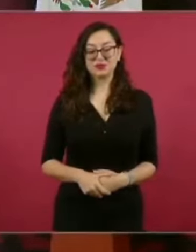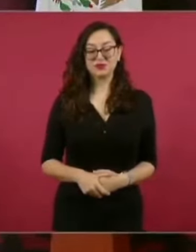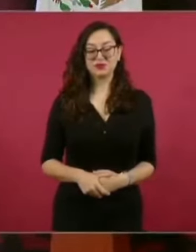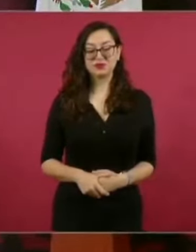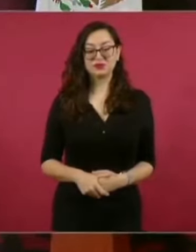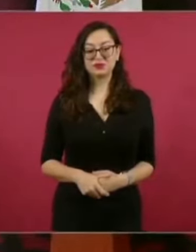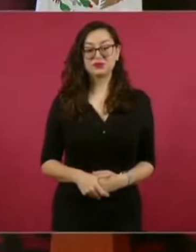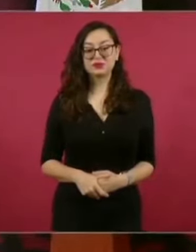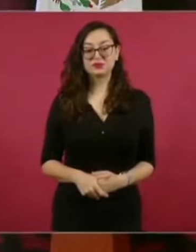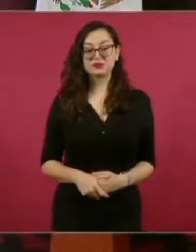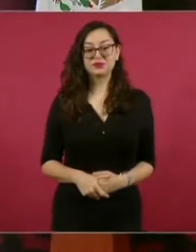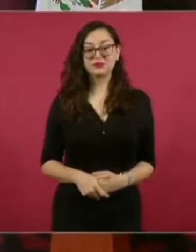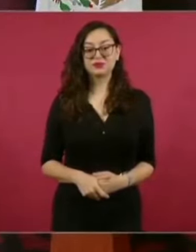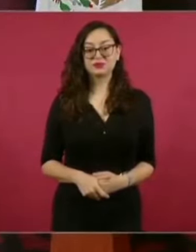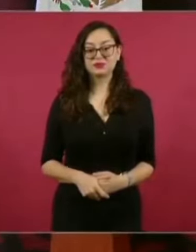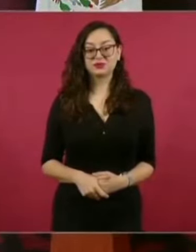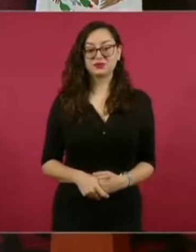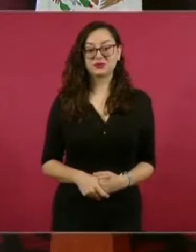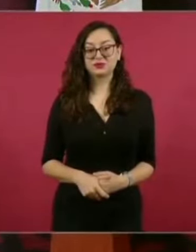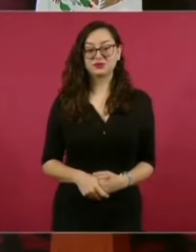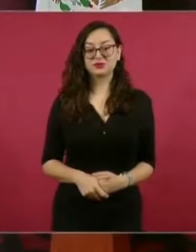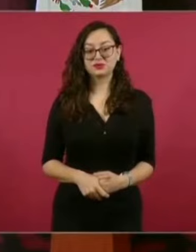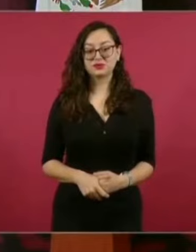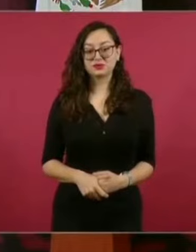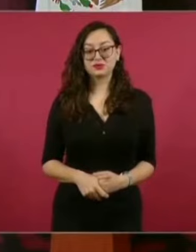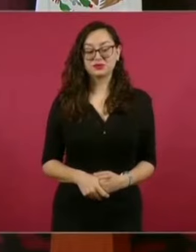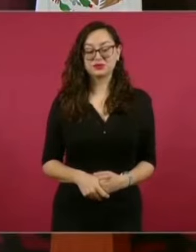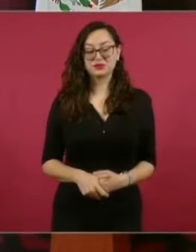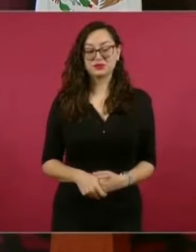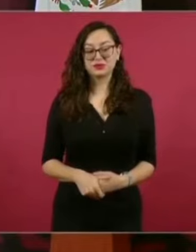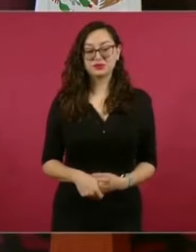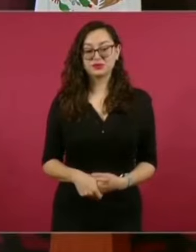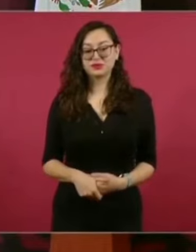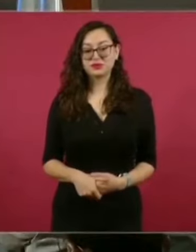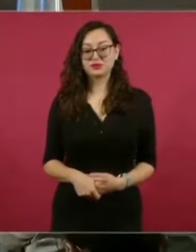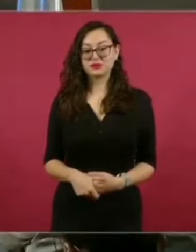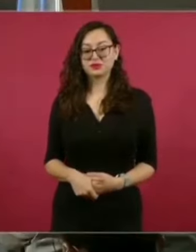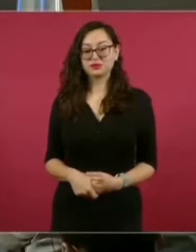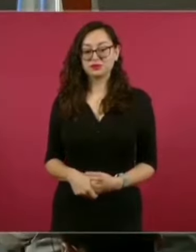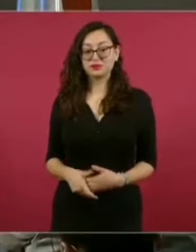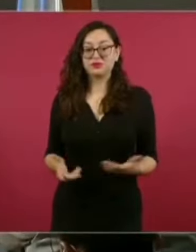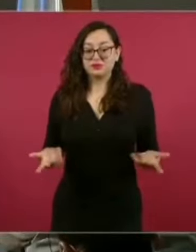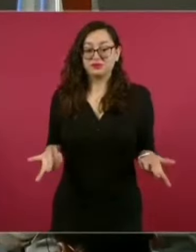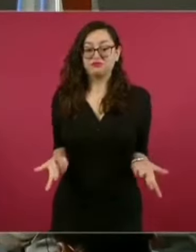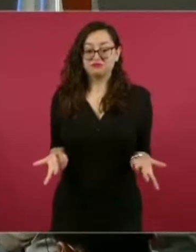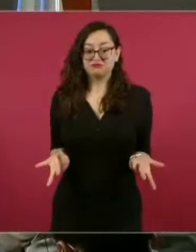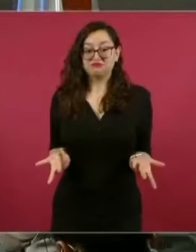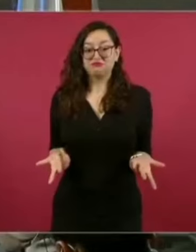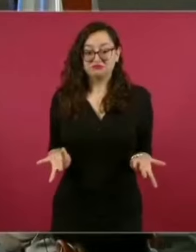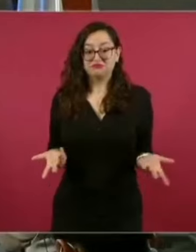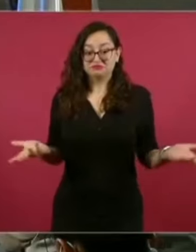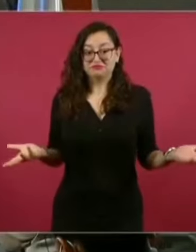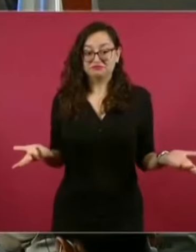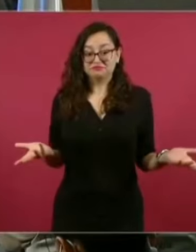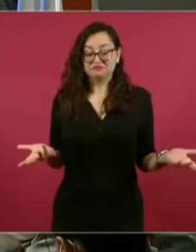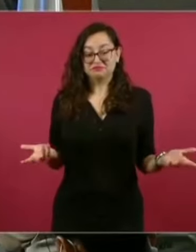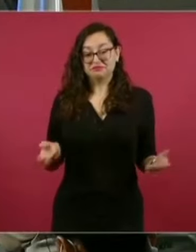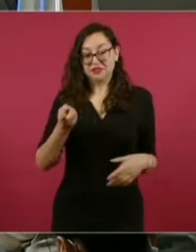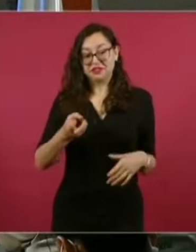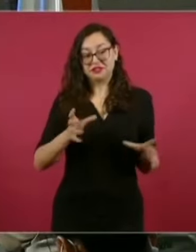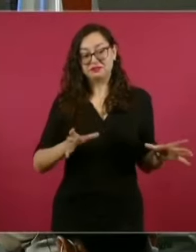representan a la oposición.